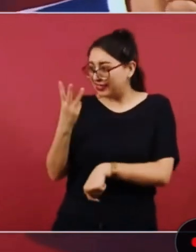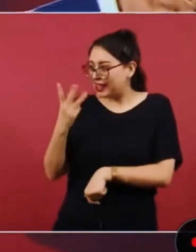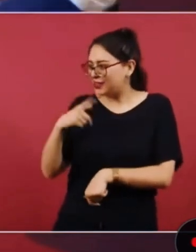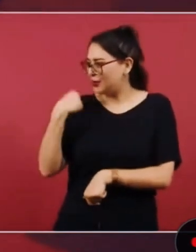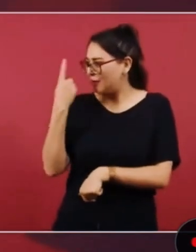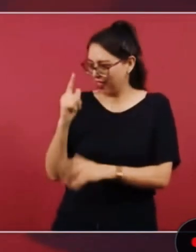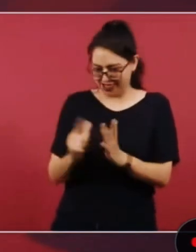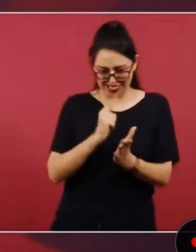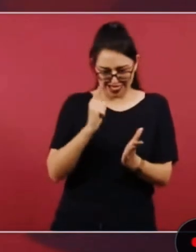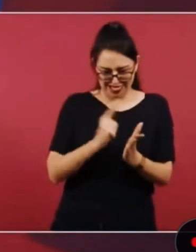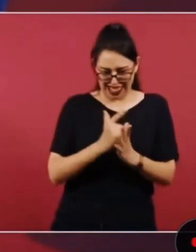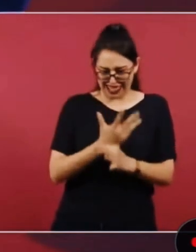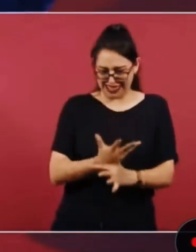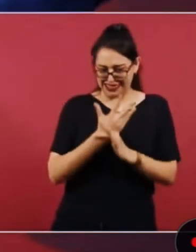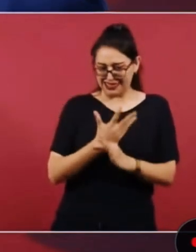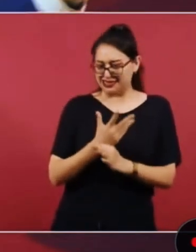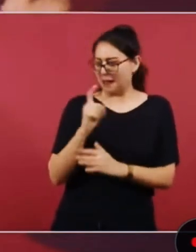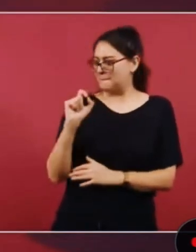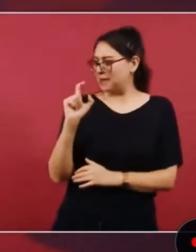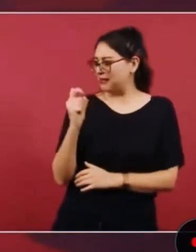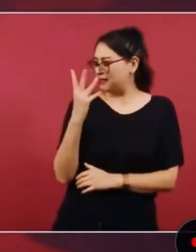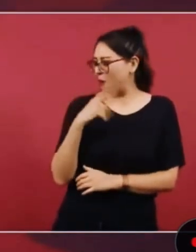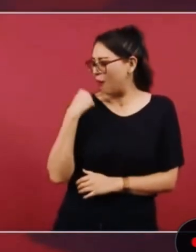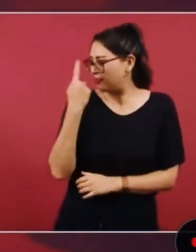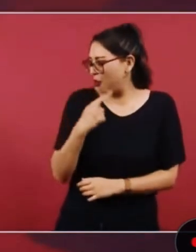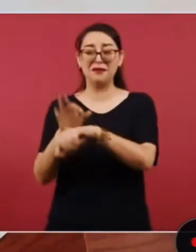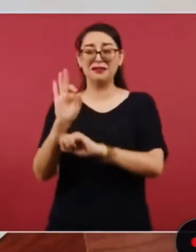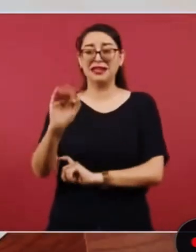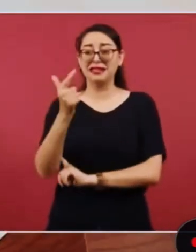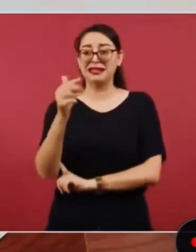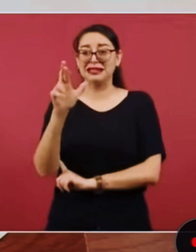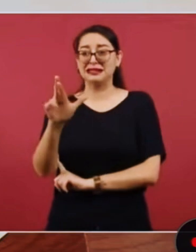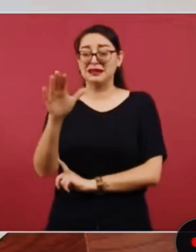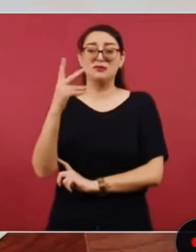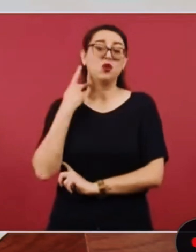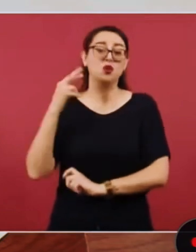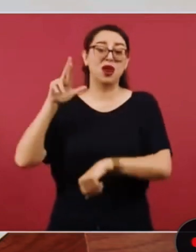se avisó a la fiscalía y si